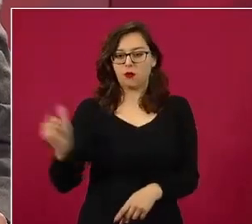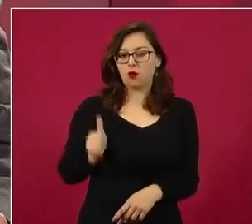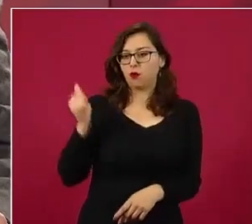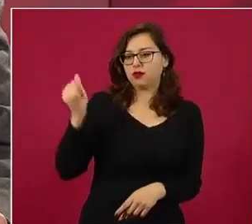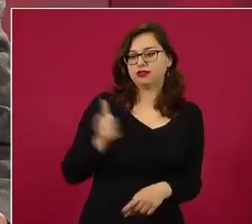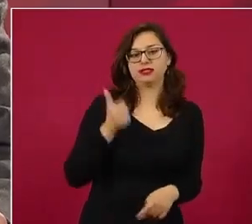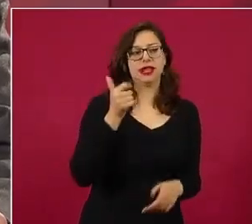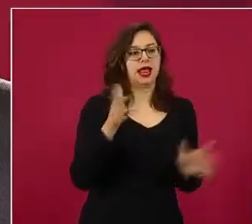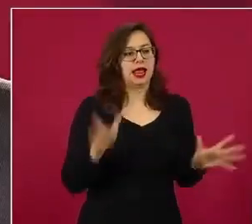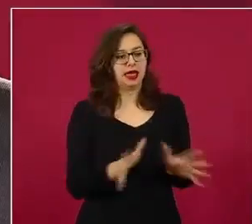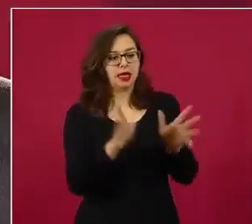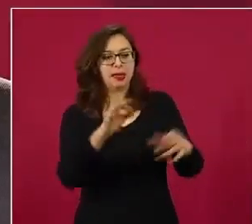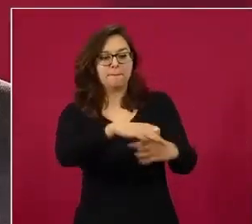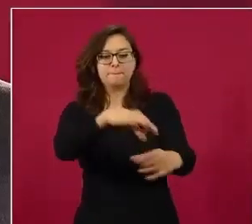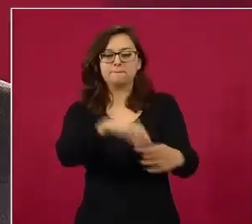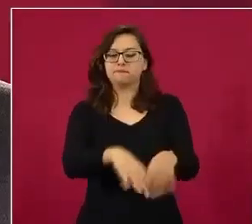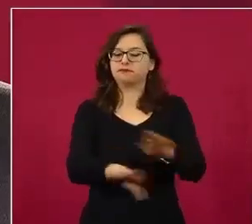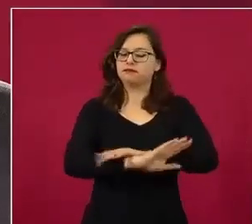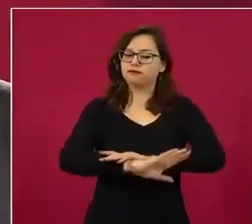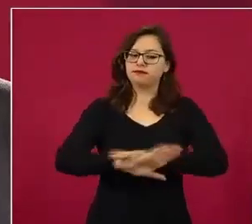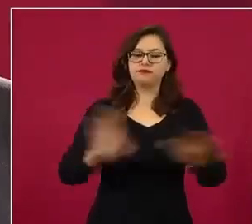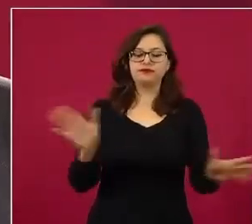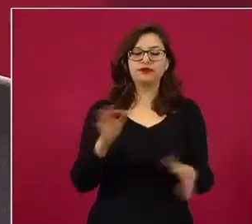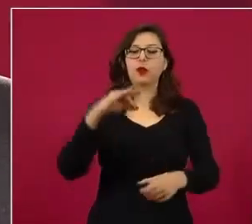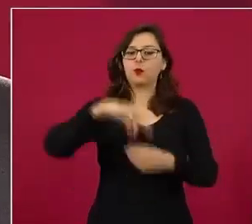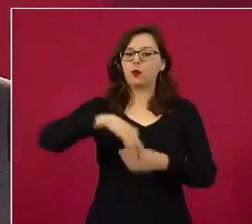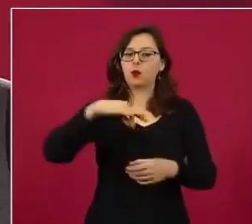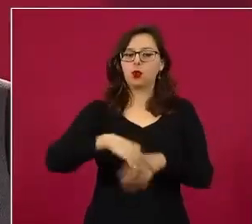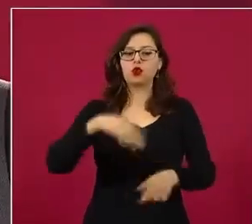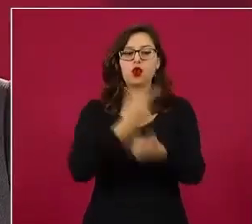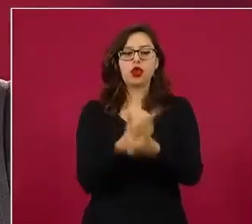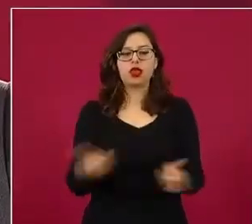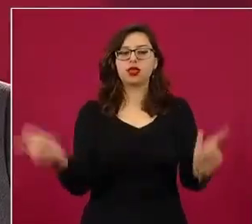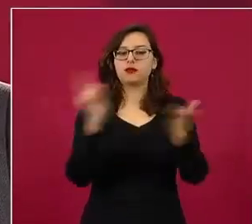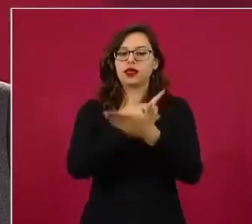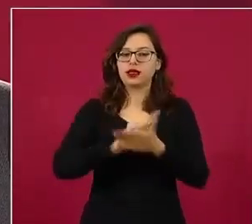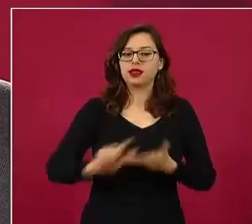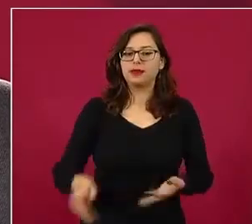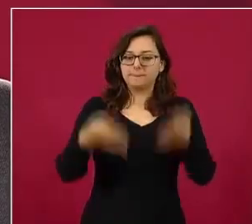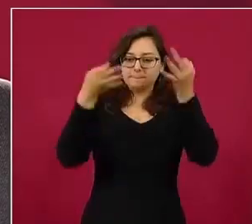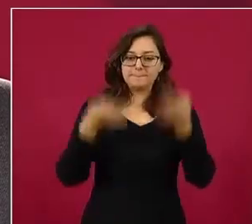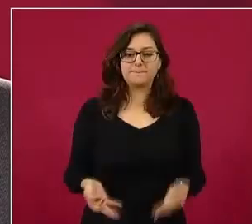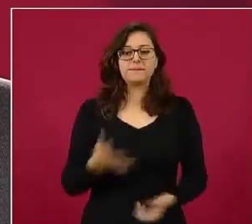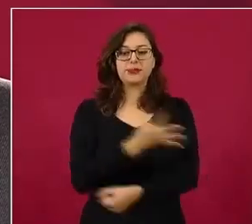que el voto sea libre, que las elecciones sean limpias y libres.